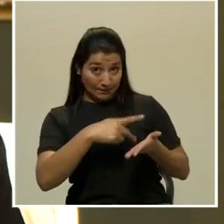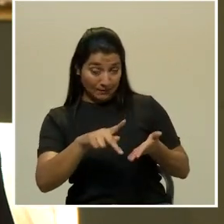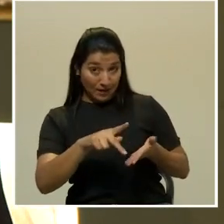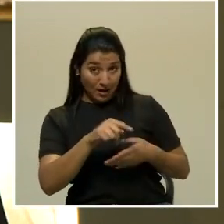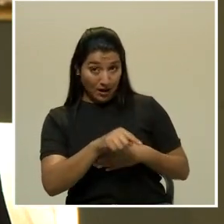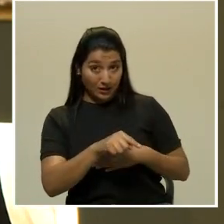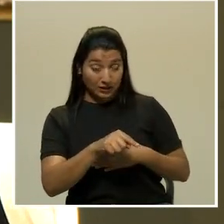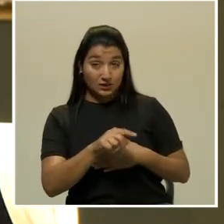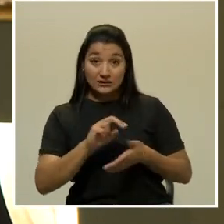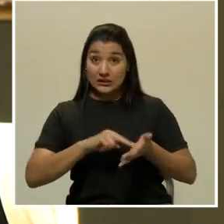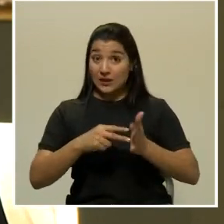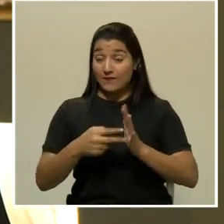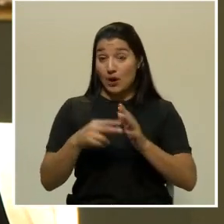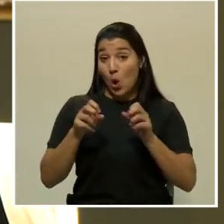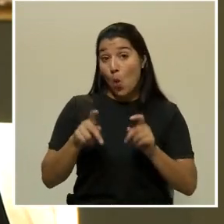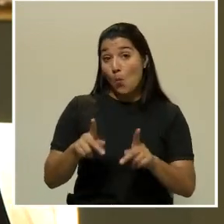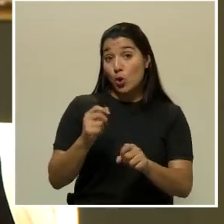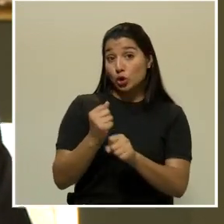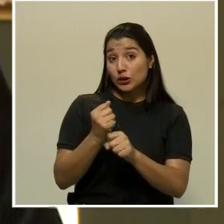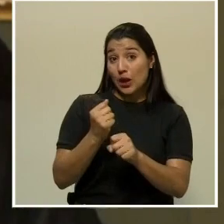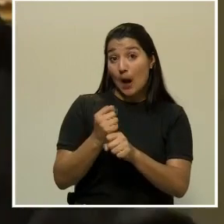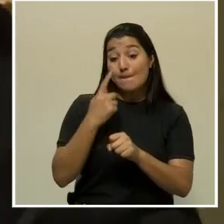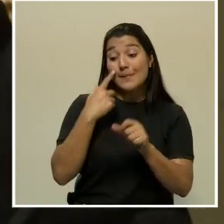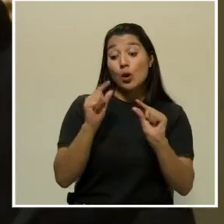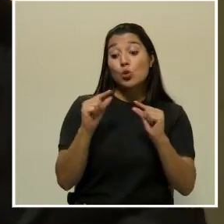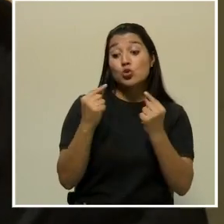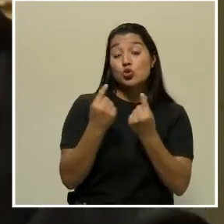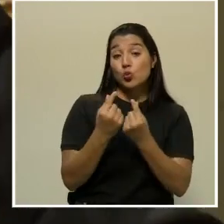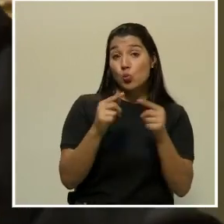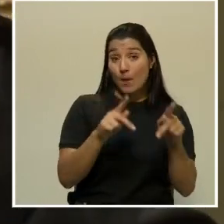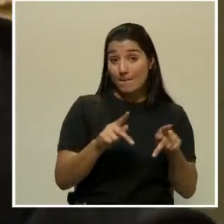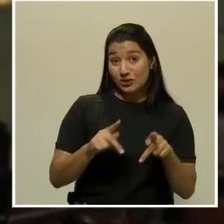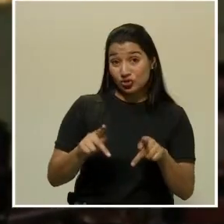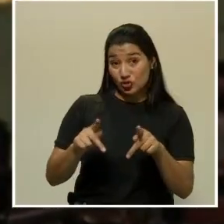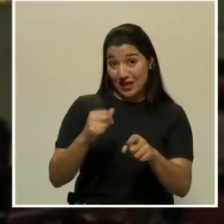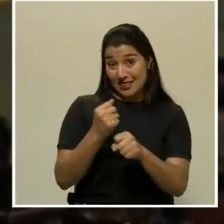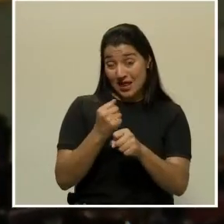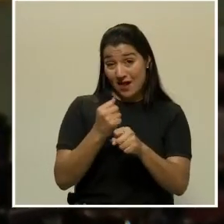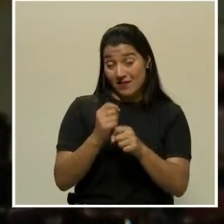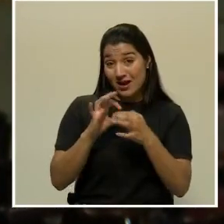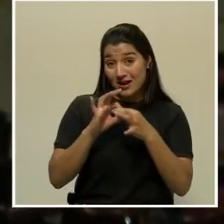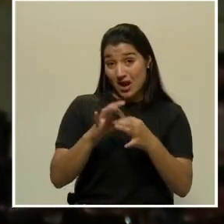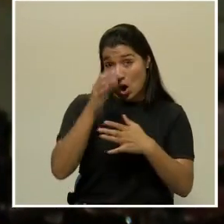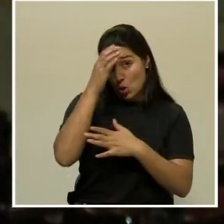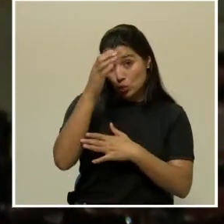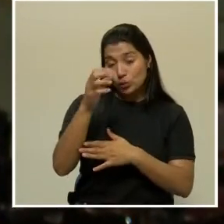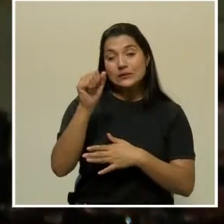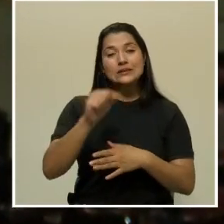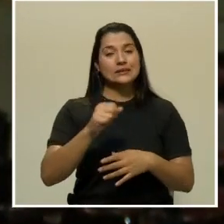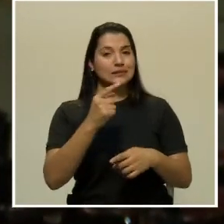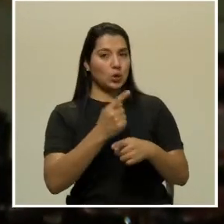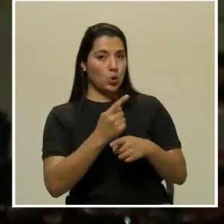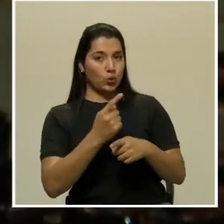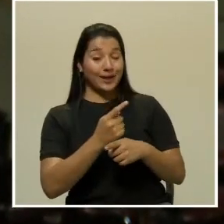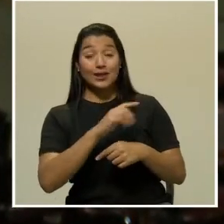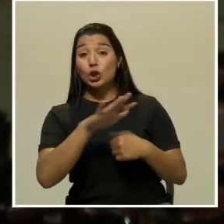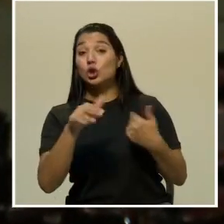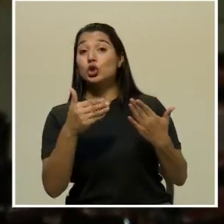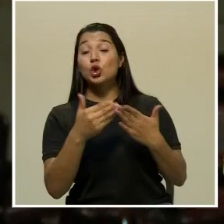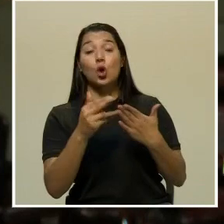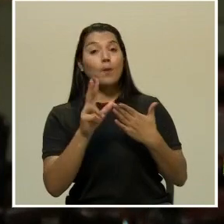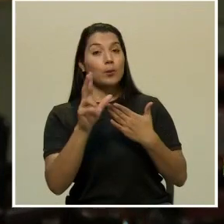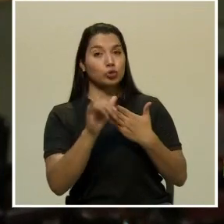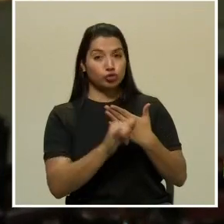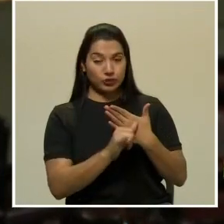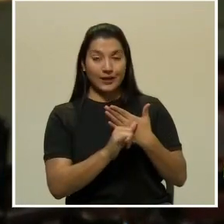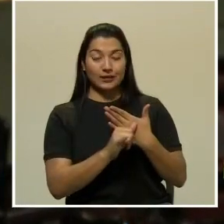O sea, es una fuente de empleo para un grupo de gente de la cultura. Totalmente. todos los proyectos que se visualicen